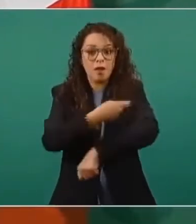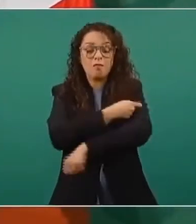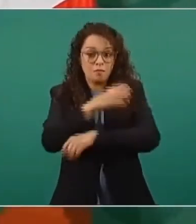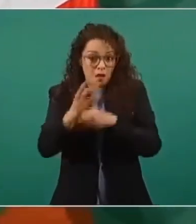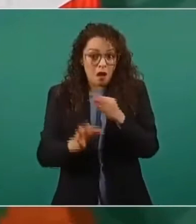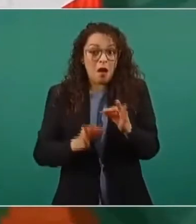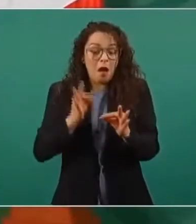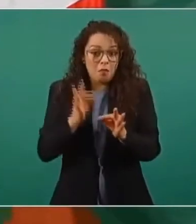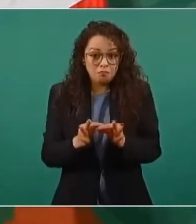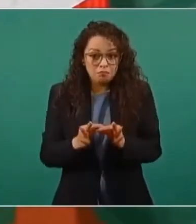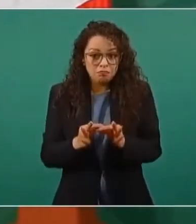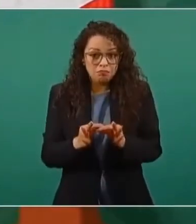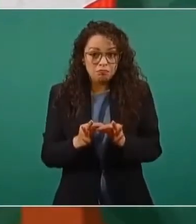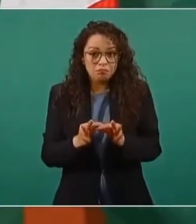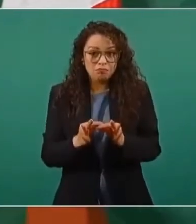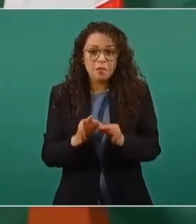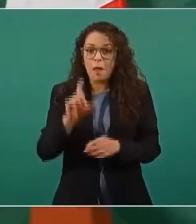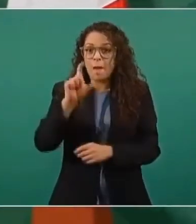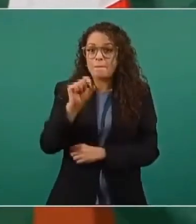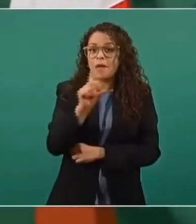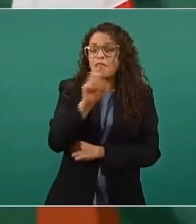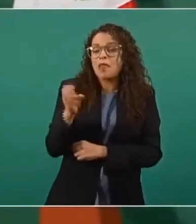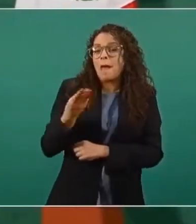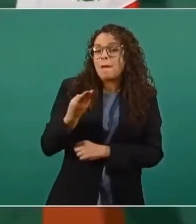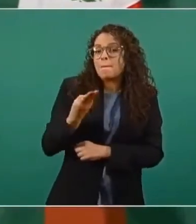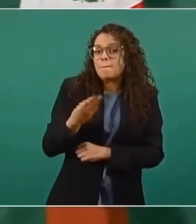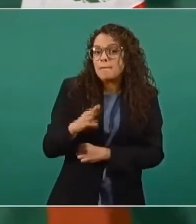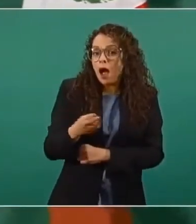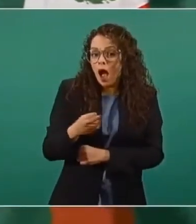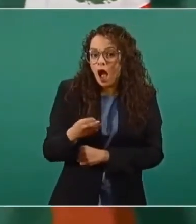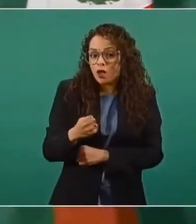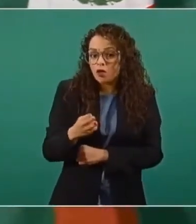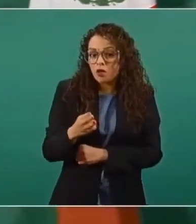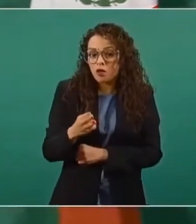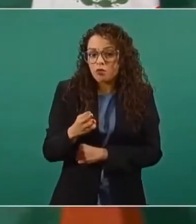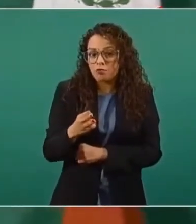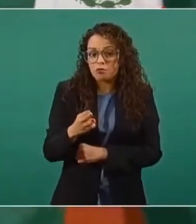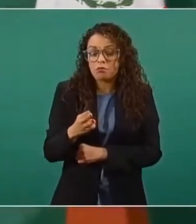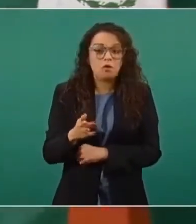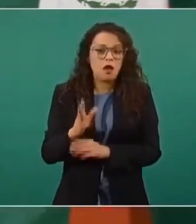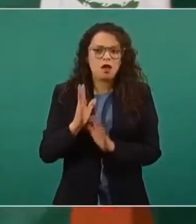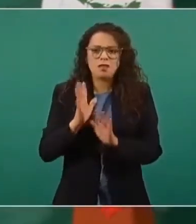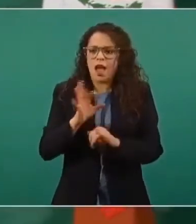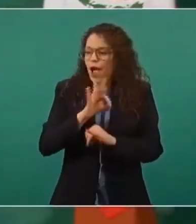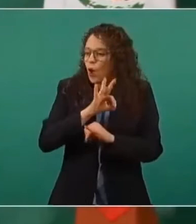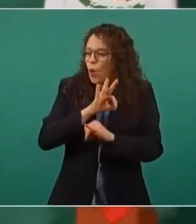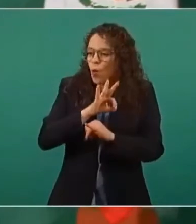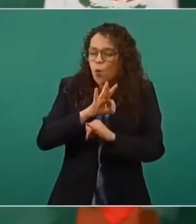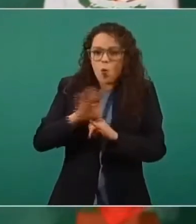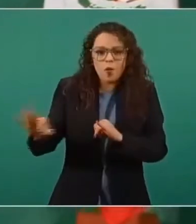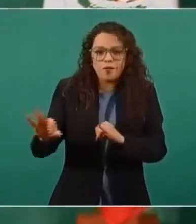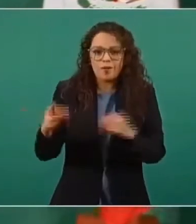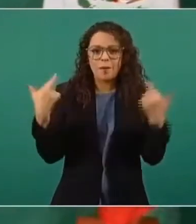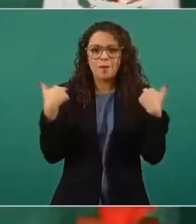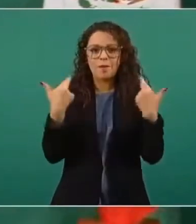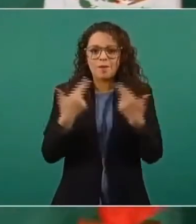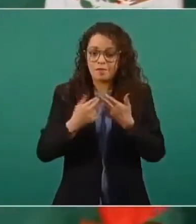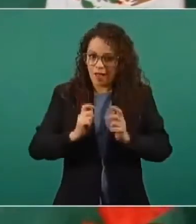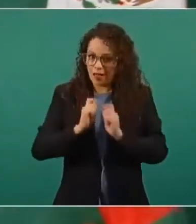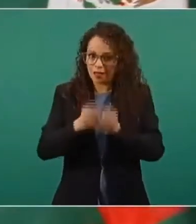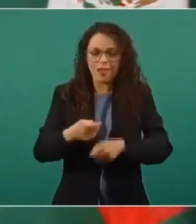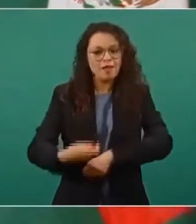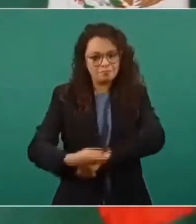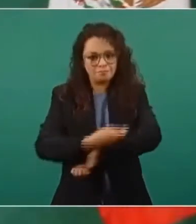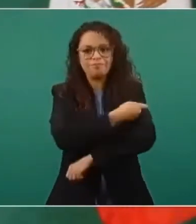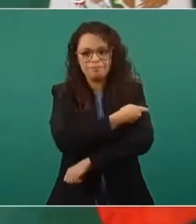Nada más tardar el 20 de mayo. Vamos a estar ya con los últimos maestros. Porque